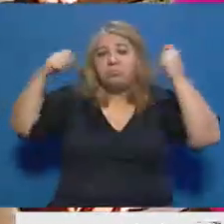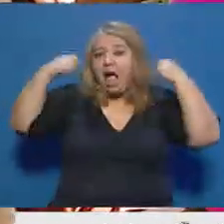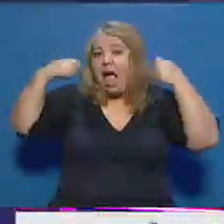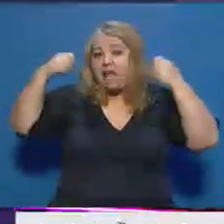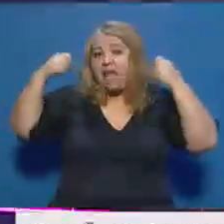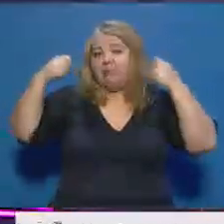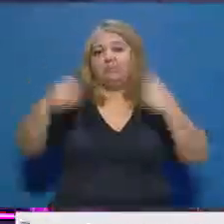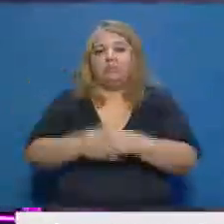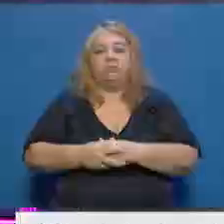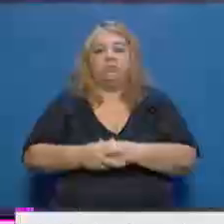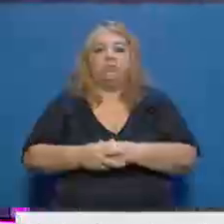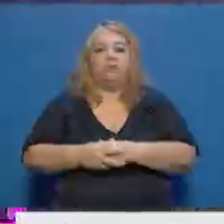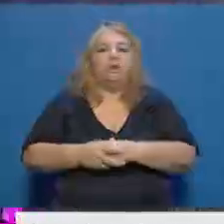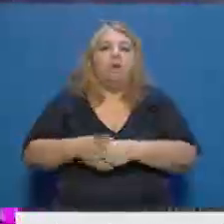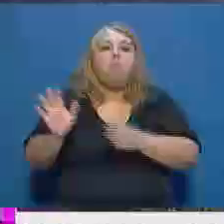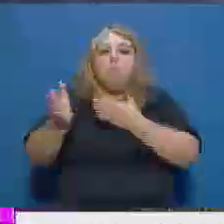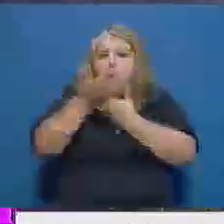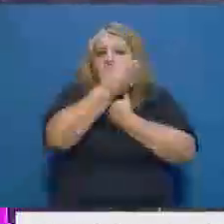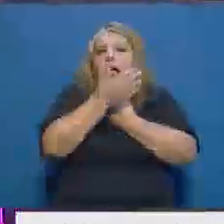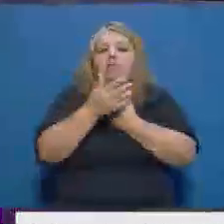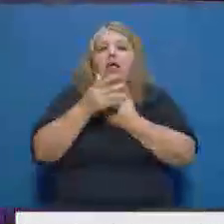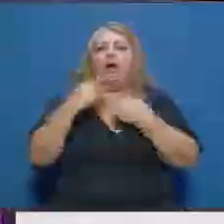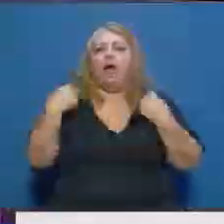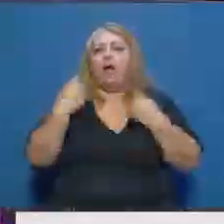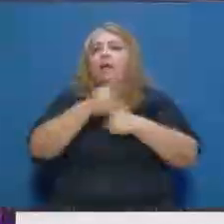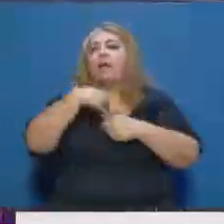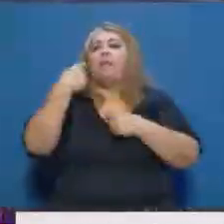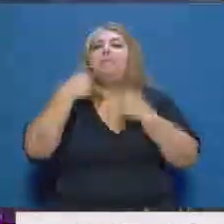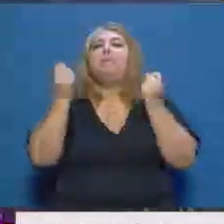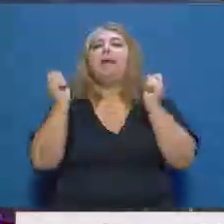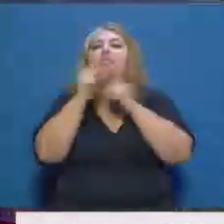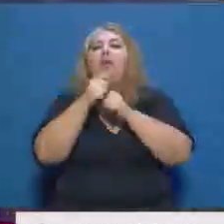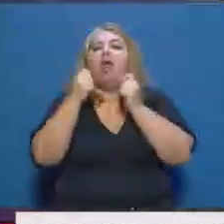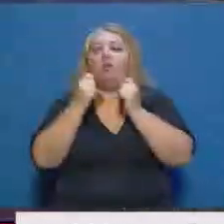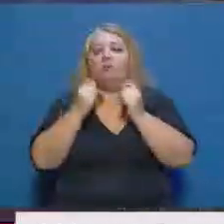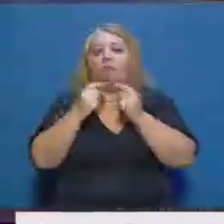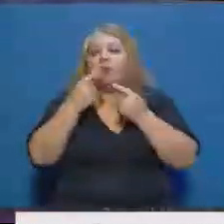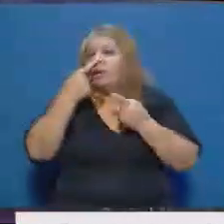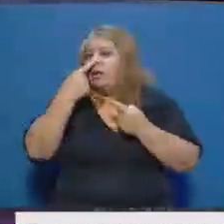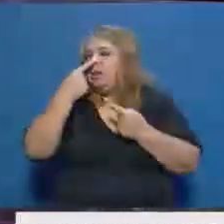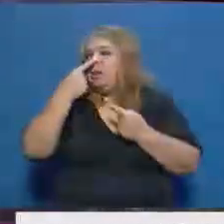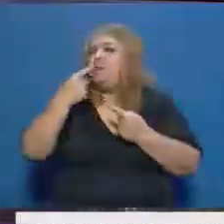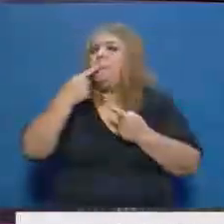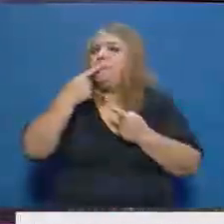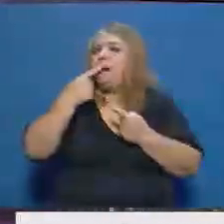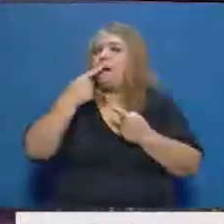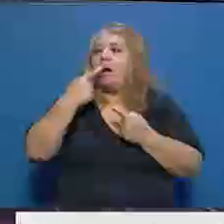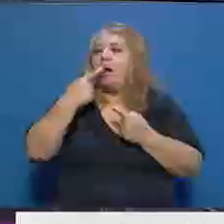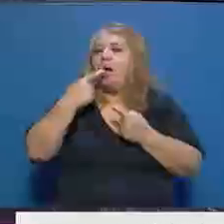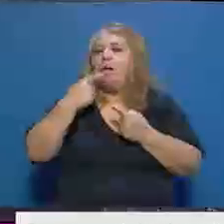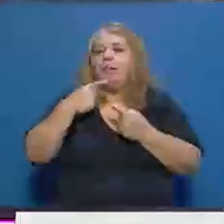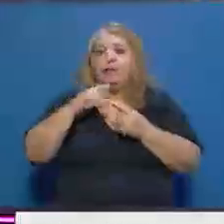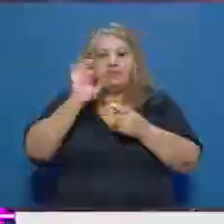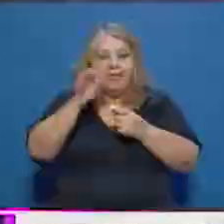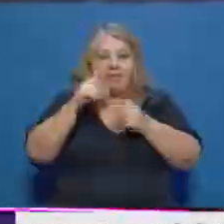O En este tuit, o bandana o fanda también. pañuelo, exactamente. Hay que cubrirse boca y nariz, porque el tapabocas a veces da para mala interpretación, es